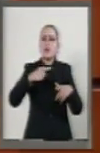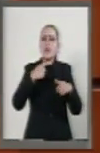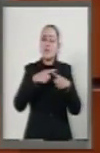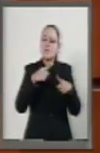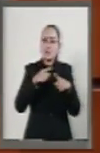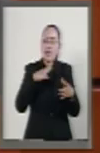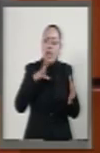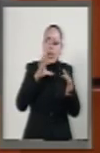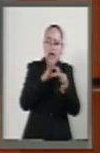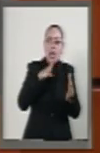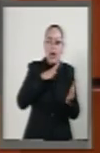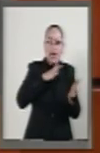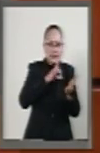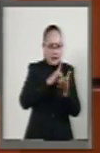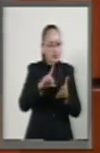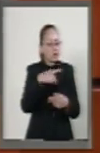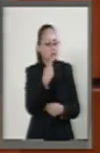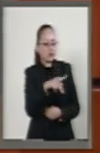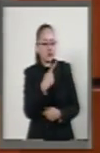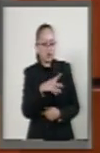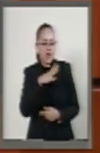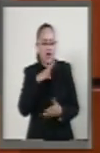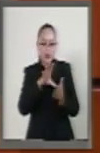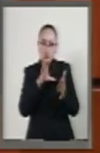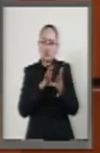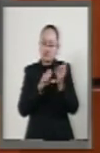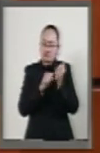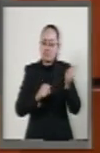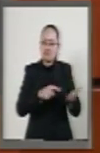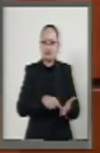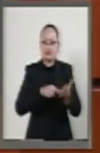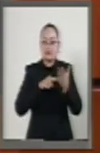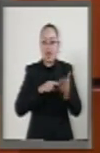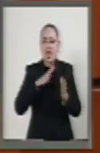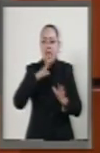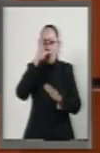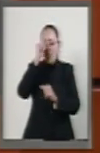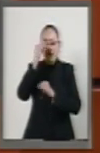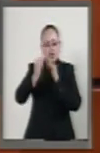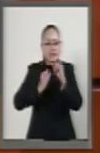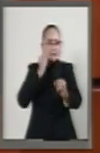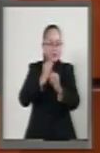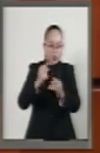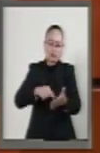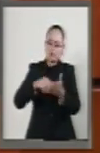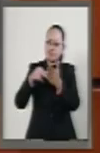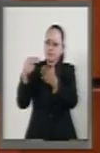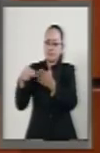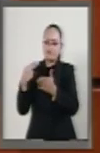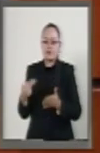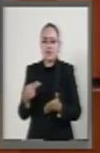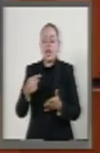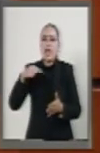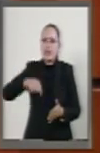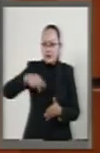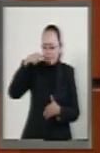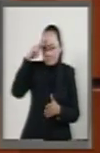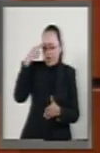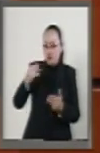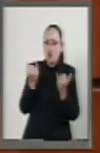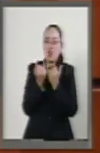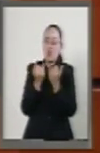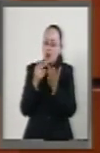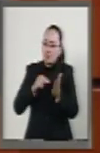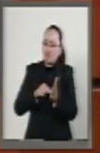derechos consagrados. En nuestra Carta Magna, tratados internacionales firmados por México y sin